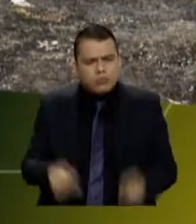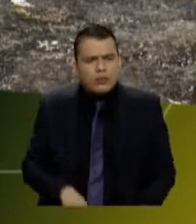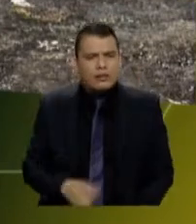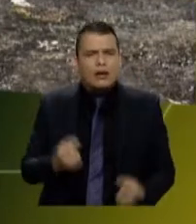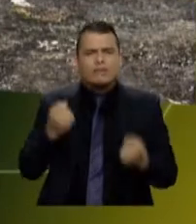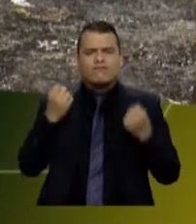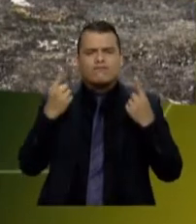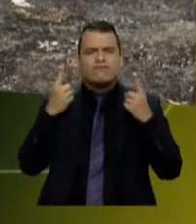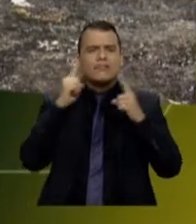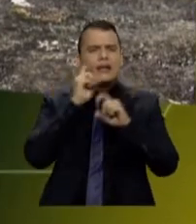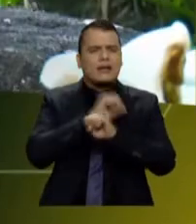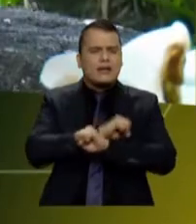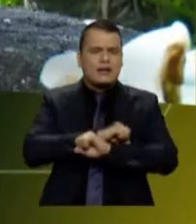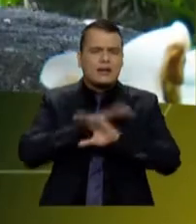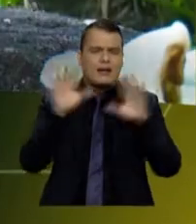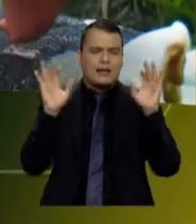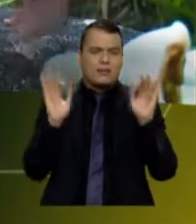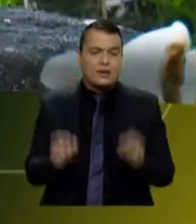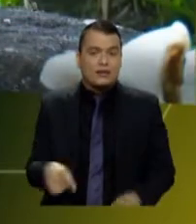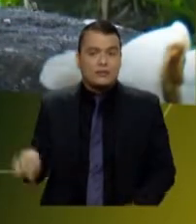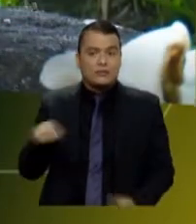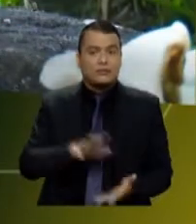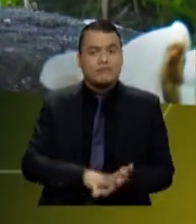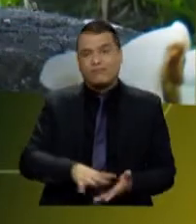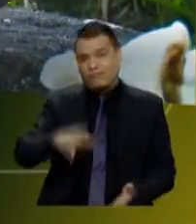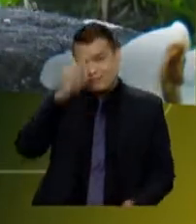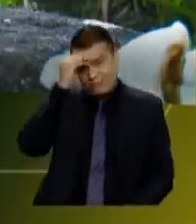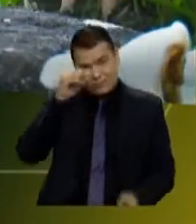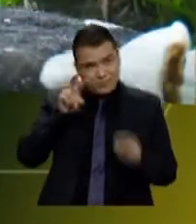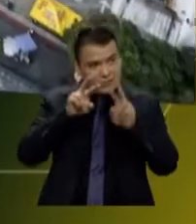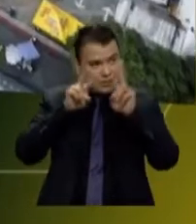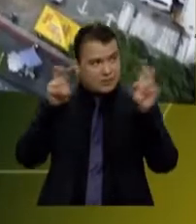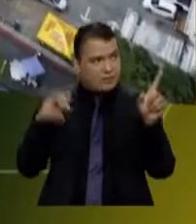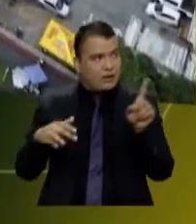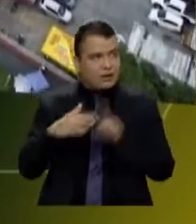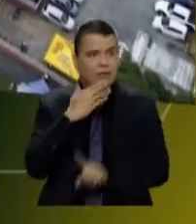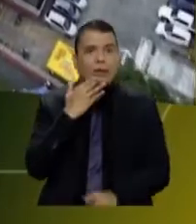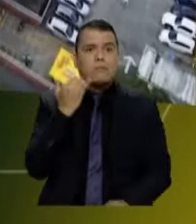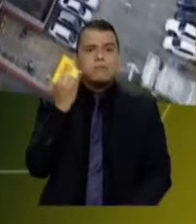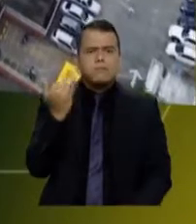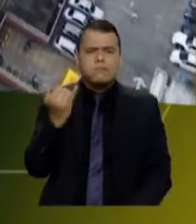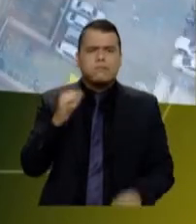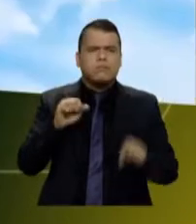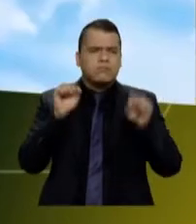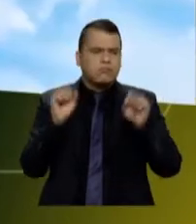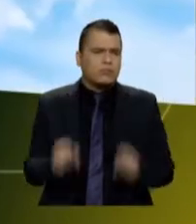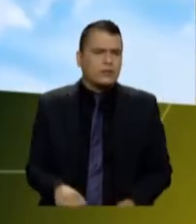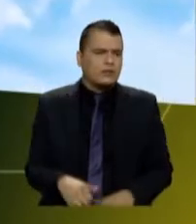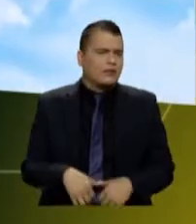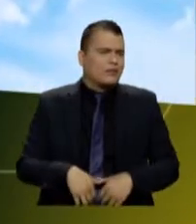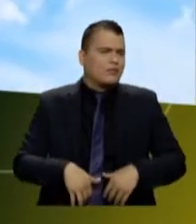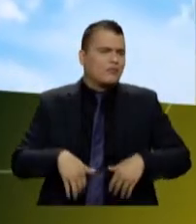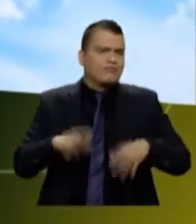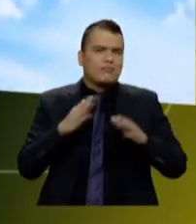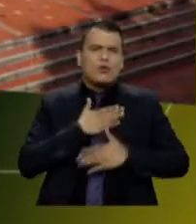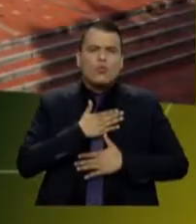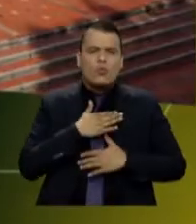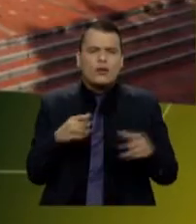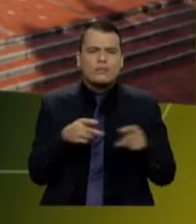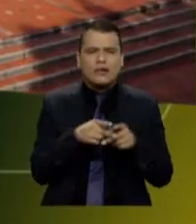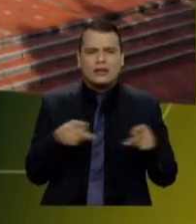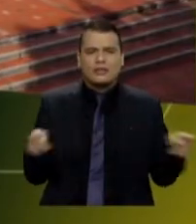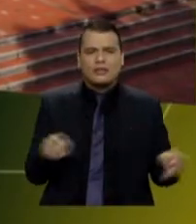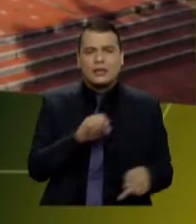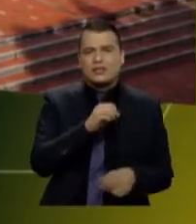todos podamos empezar en el Valle del Cauca a hablar de educación ambiental. Lo escuchamos en la nota, niños de todas las ciudades, Eso quiere decir, de cero